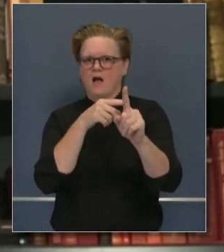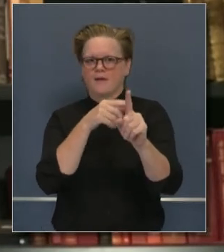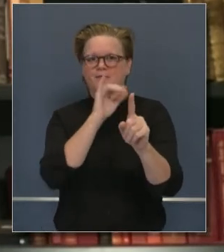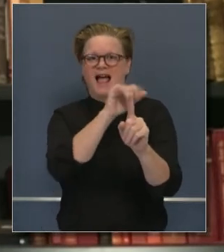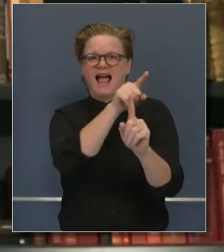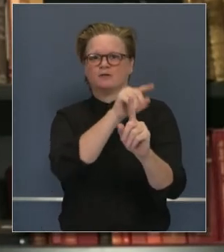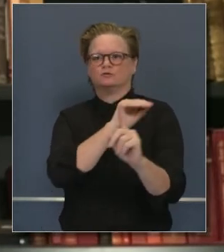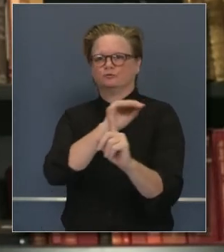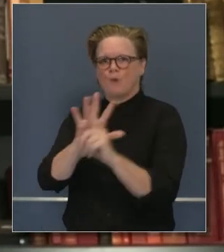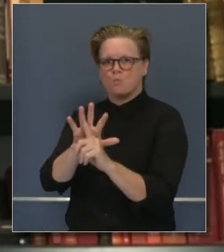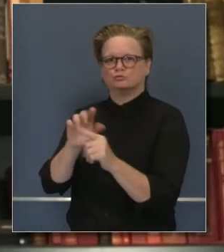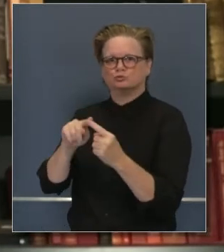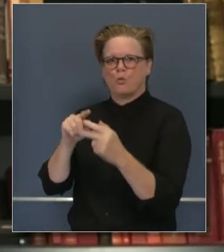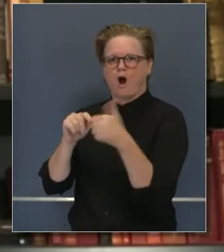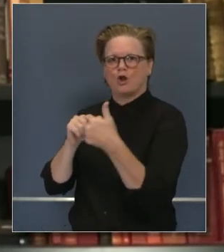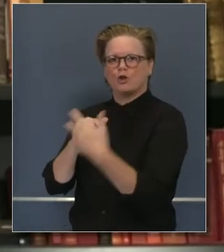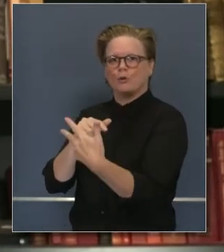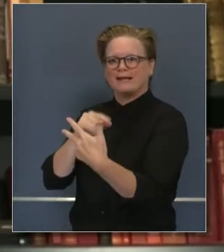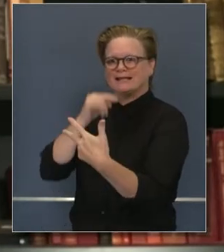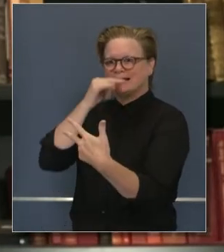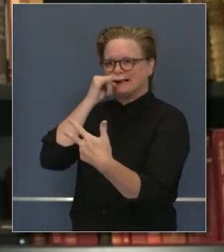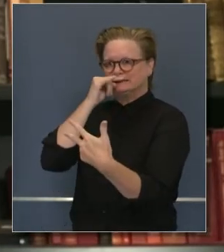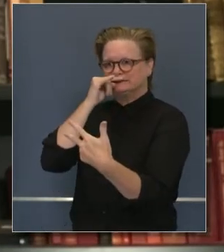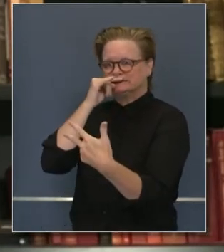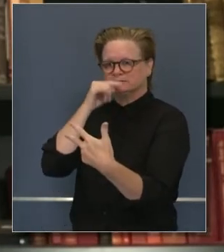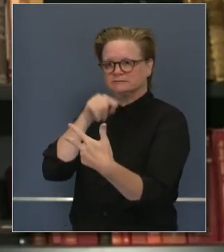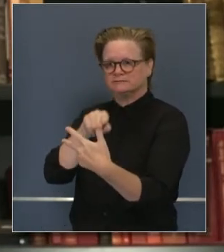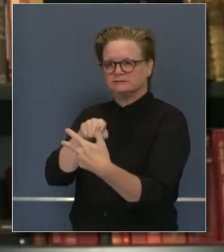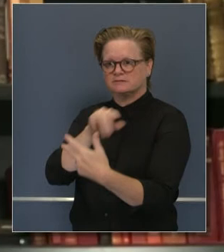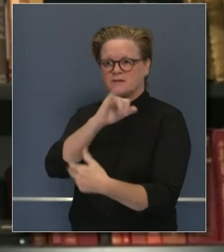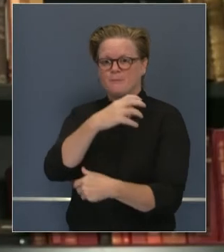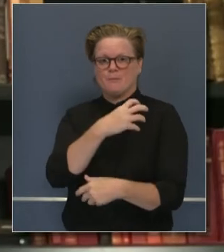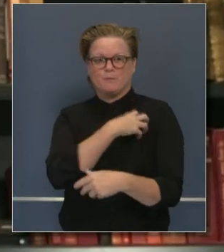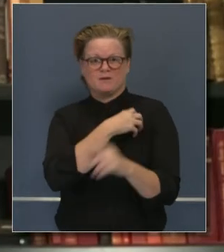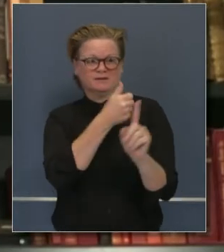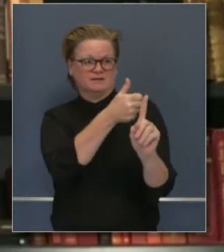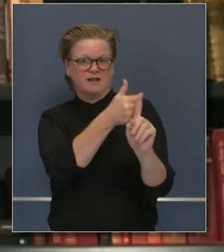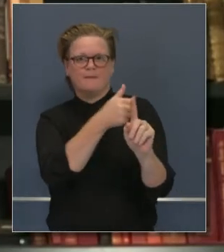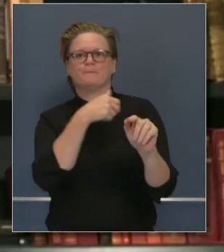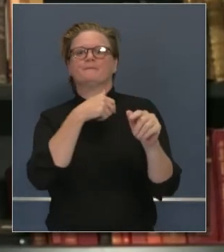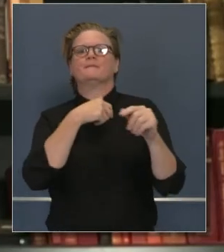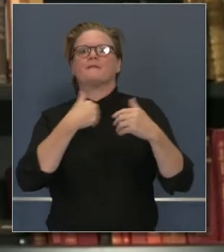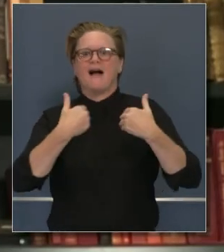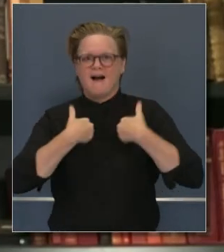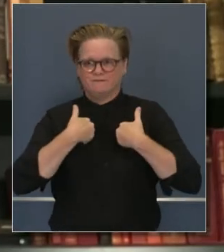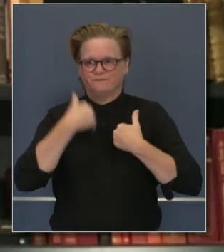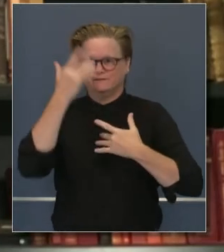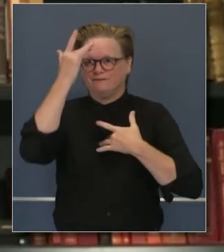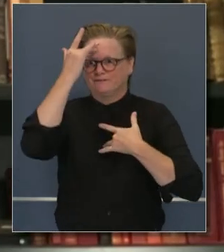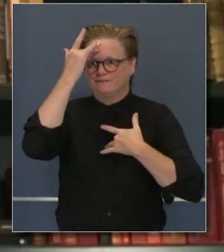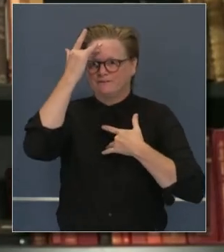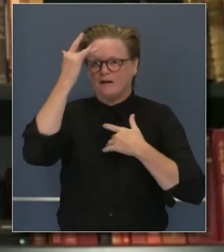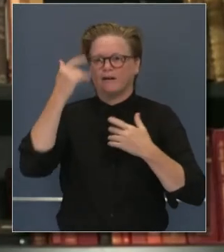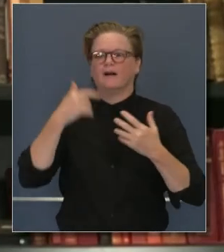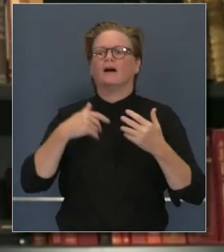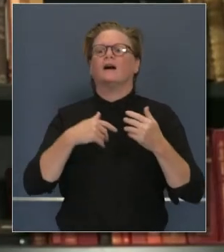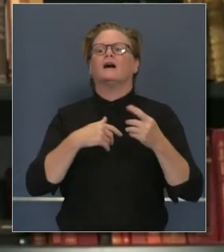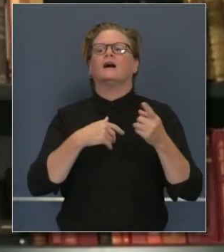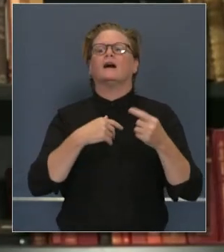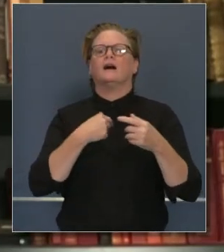y en base al hecho de que estuvieron en contacto y que tuvo resultado positivo el caballero, descubrimos eso.